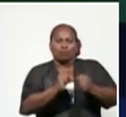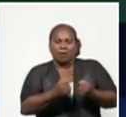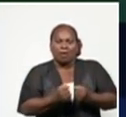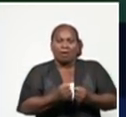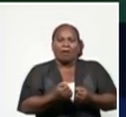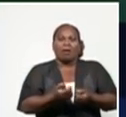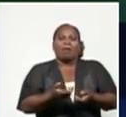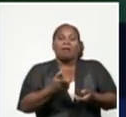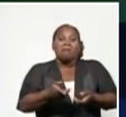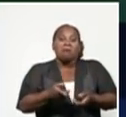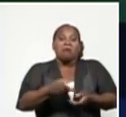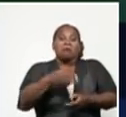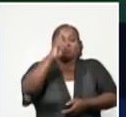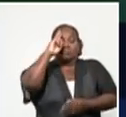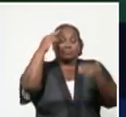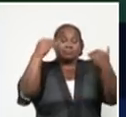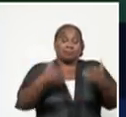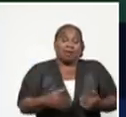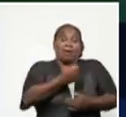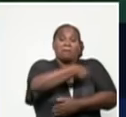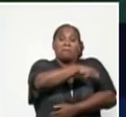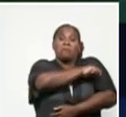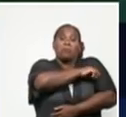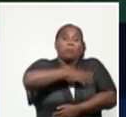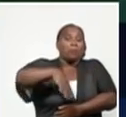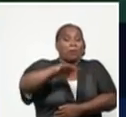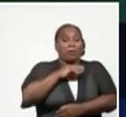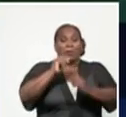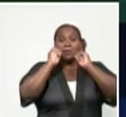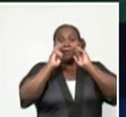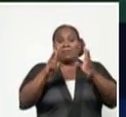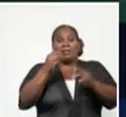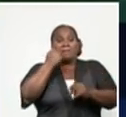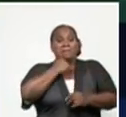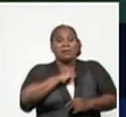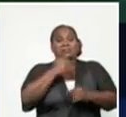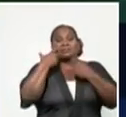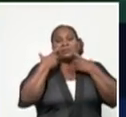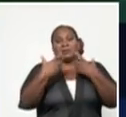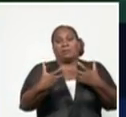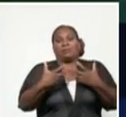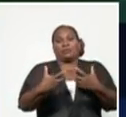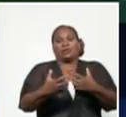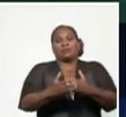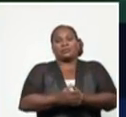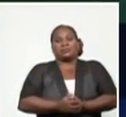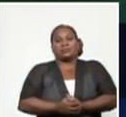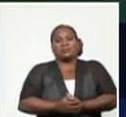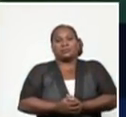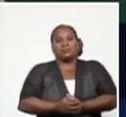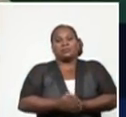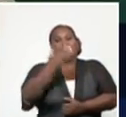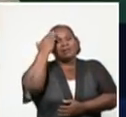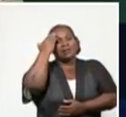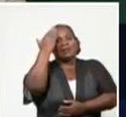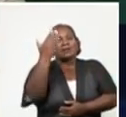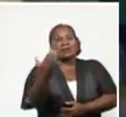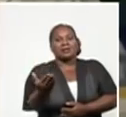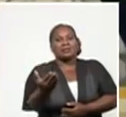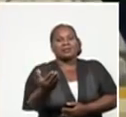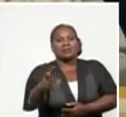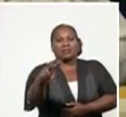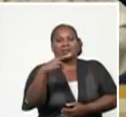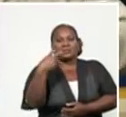la salud de nuestro pueblo, reitero, para la vida, que es lo más importante de los seres humanos. Muchas gracias por la atención.